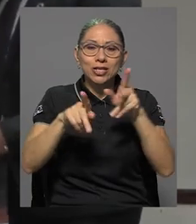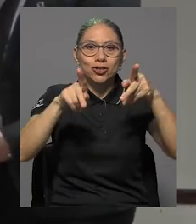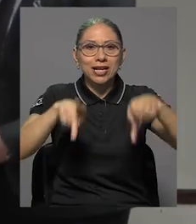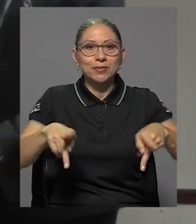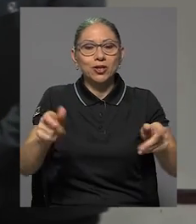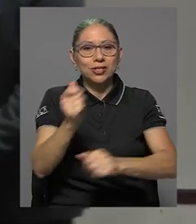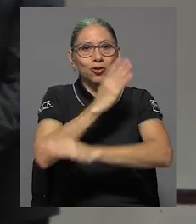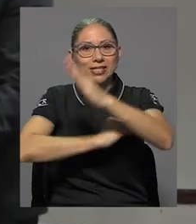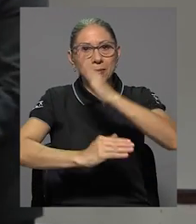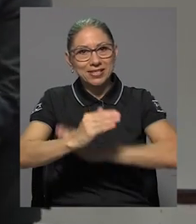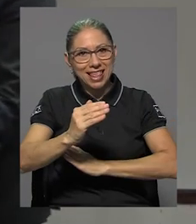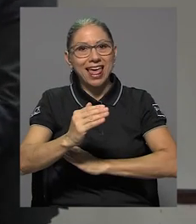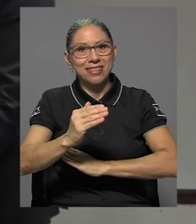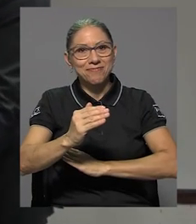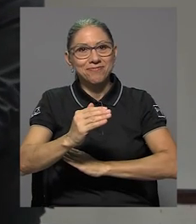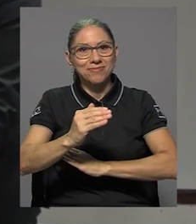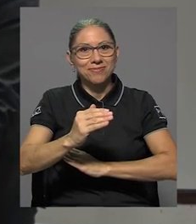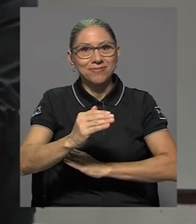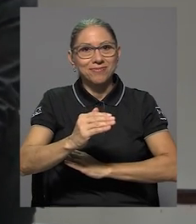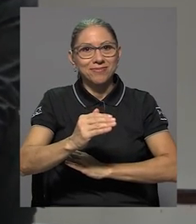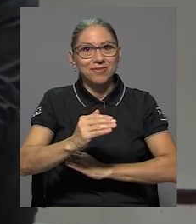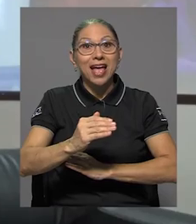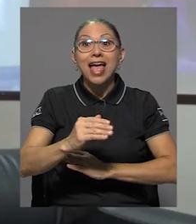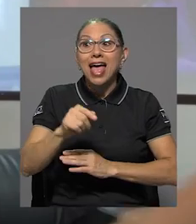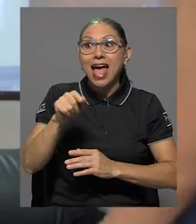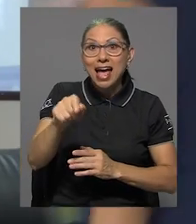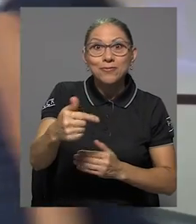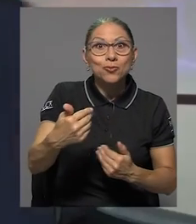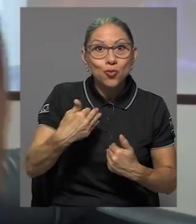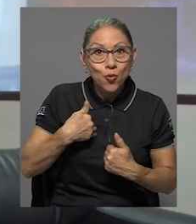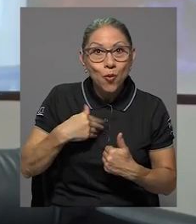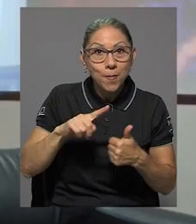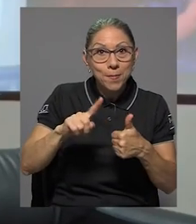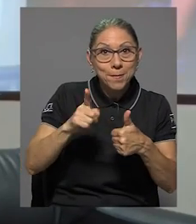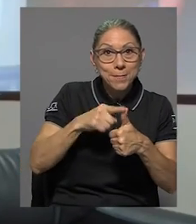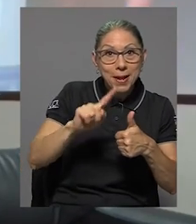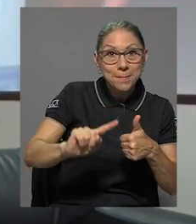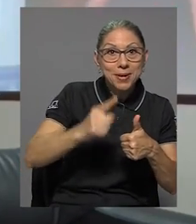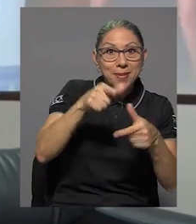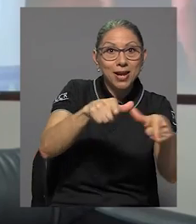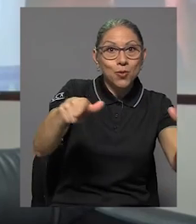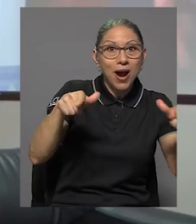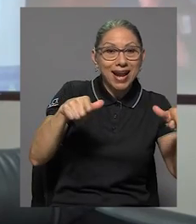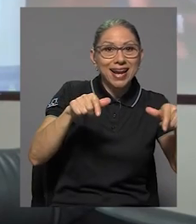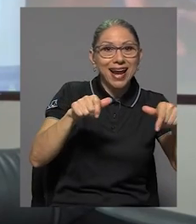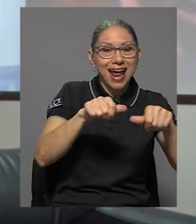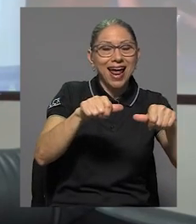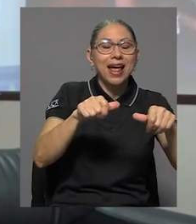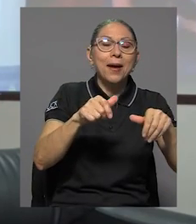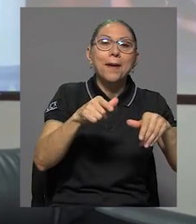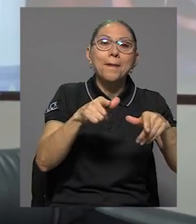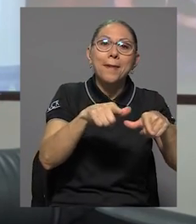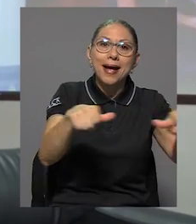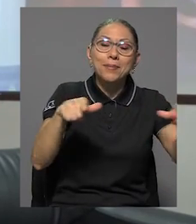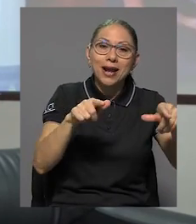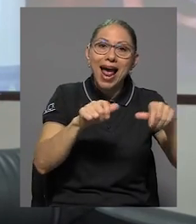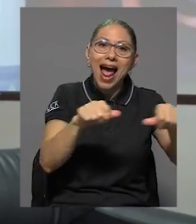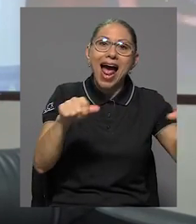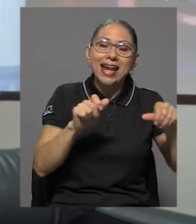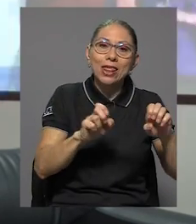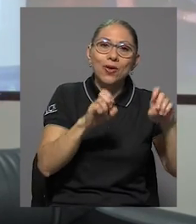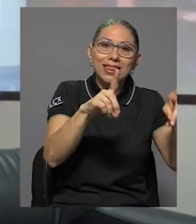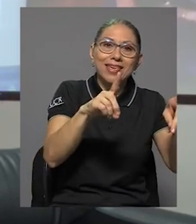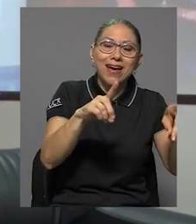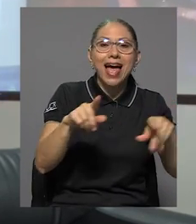las personas con discapacidad al recibir un primer lugar en el sector educativo y un segundo lugar en accesibilidad